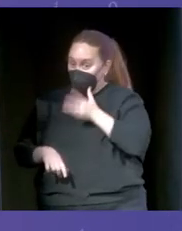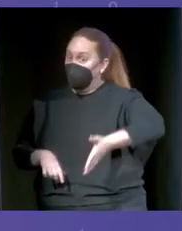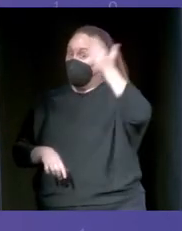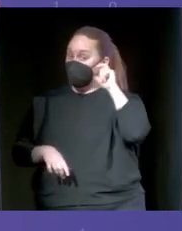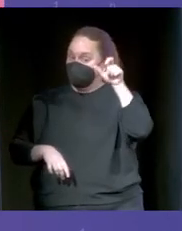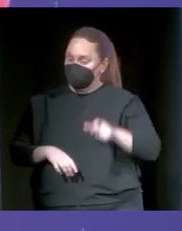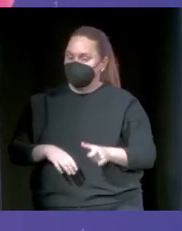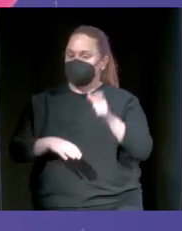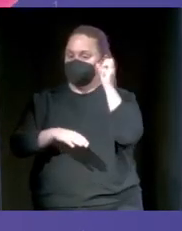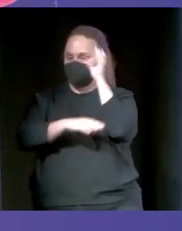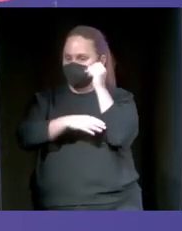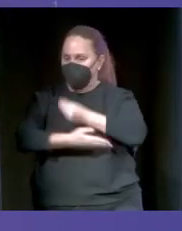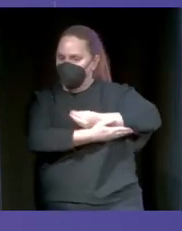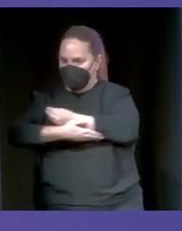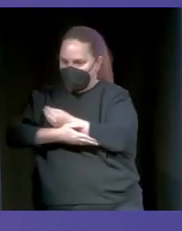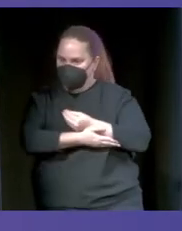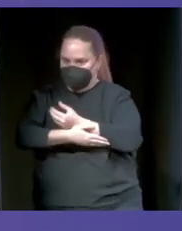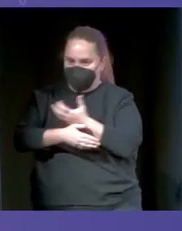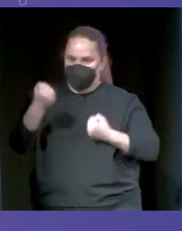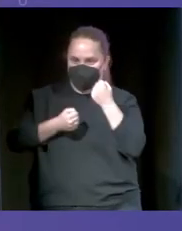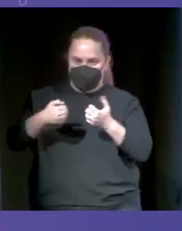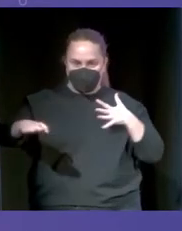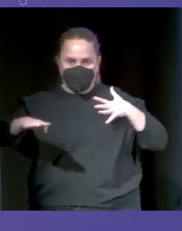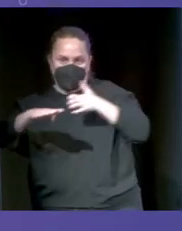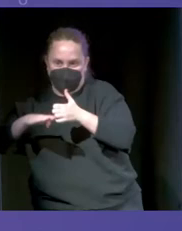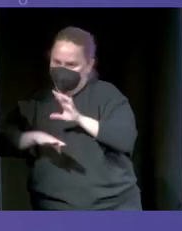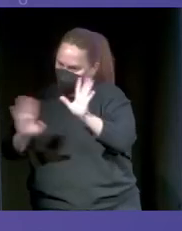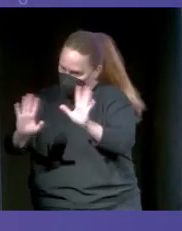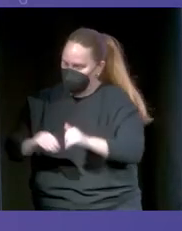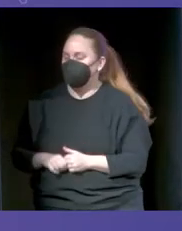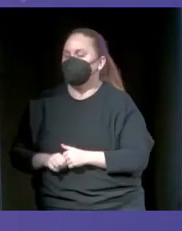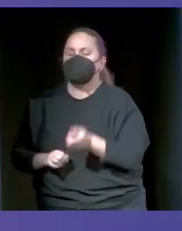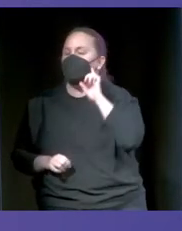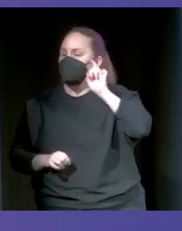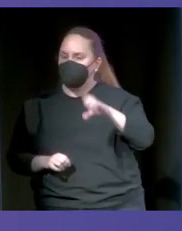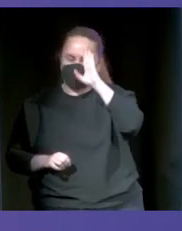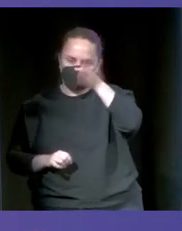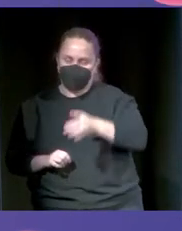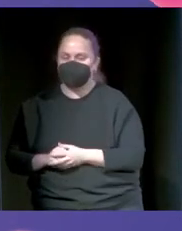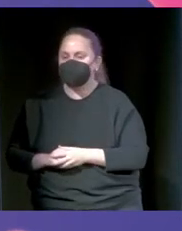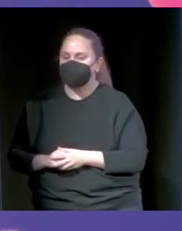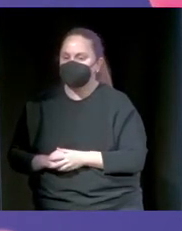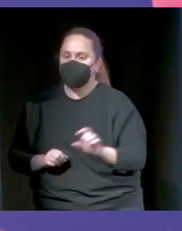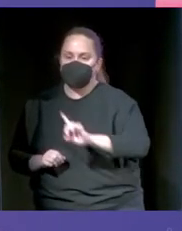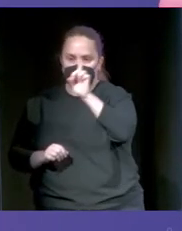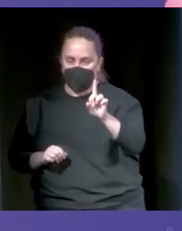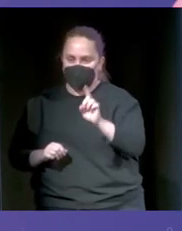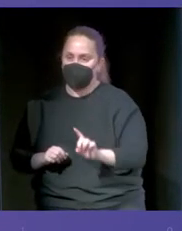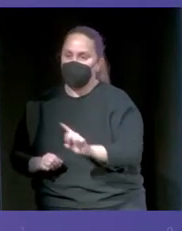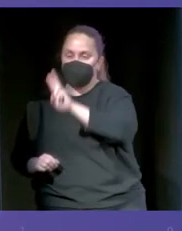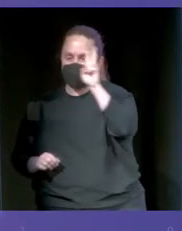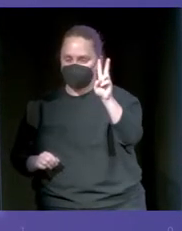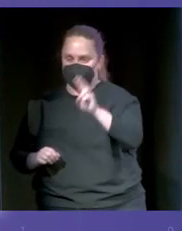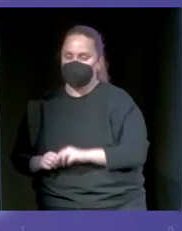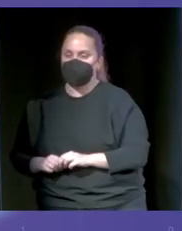los bebés. Vamos a verlo. Entonces, le voy a dar a CleanBot, uno, dos